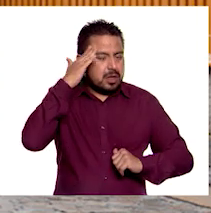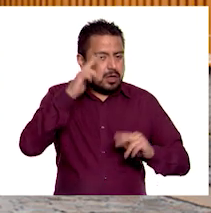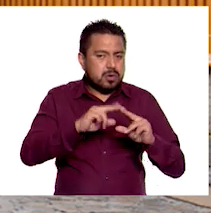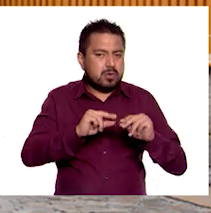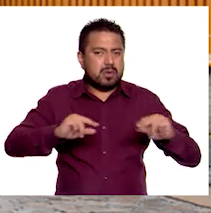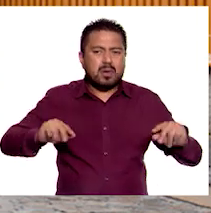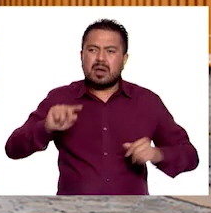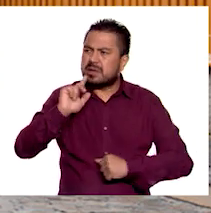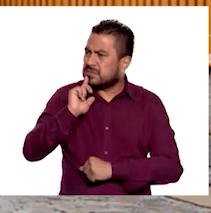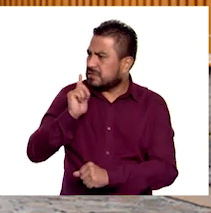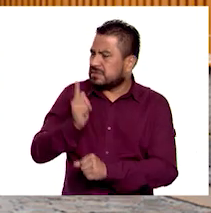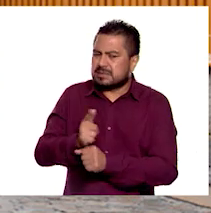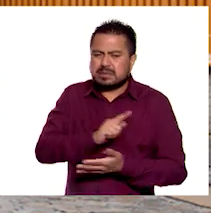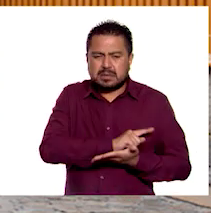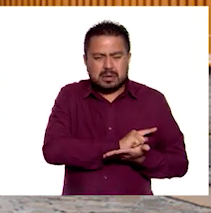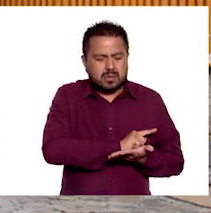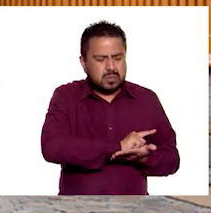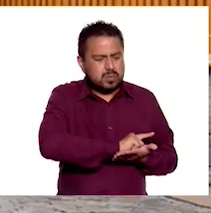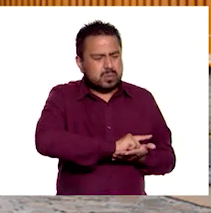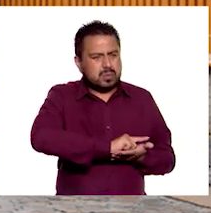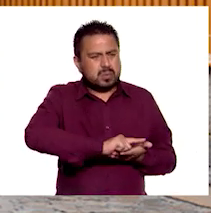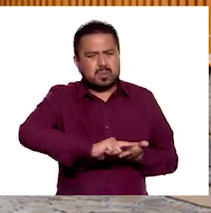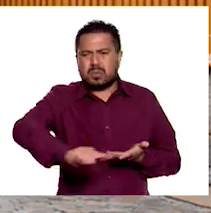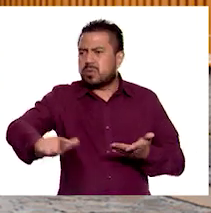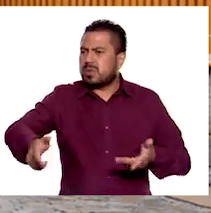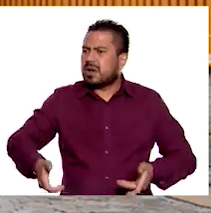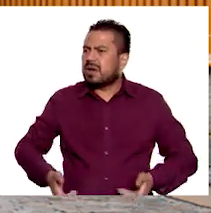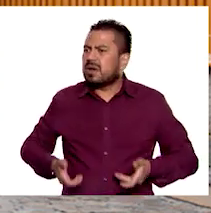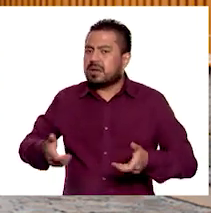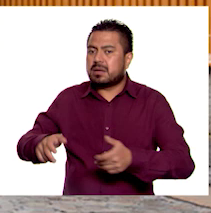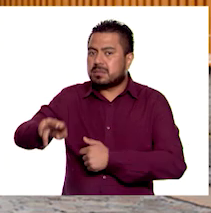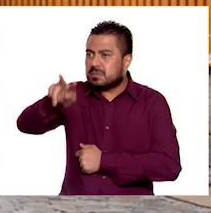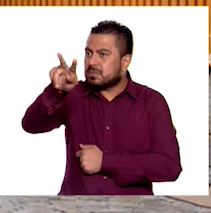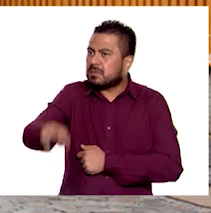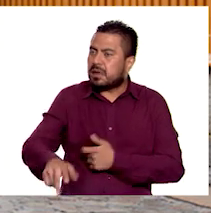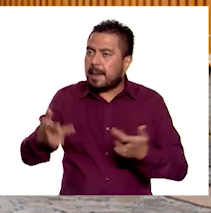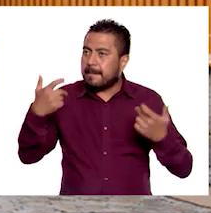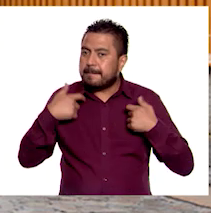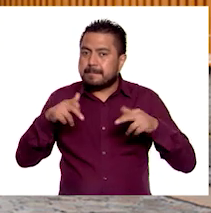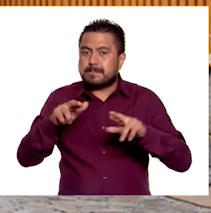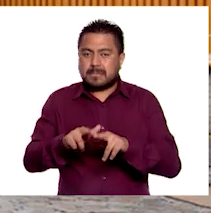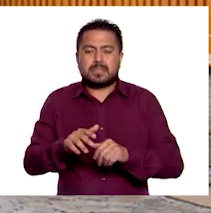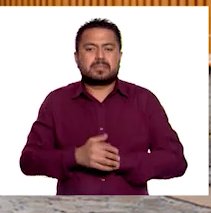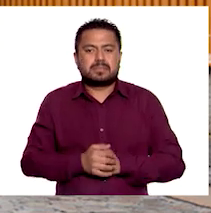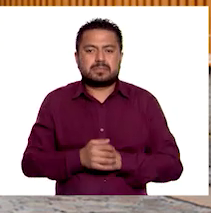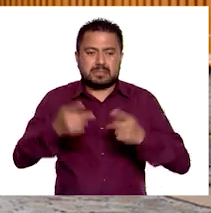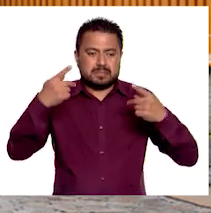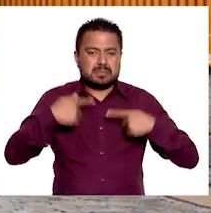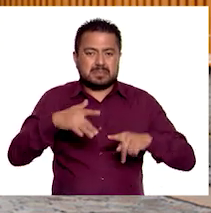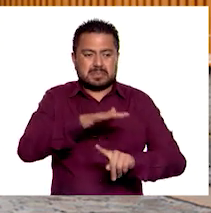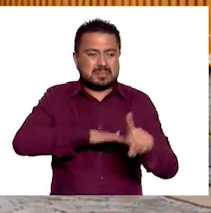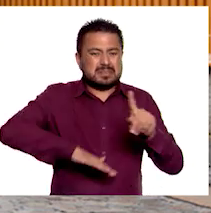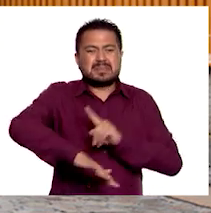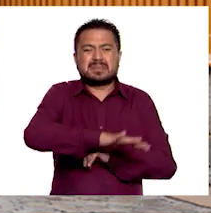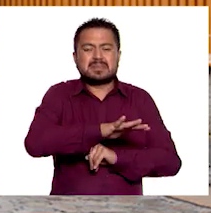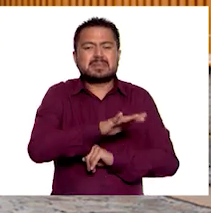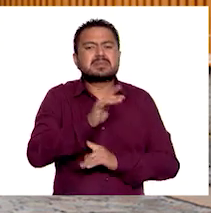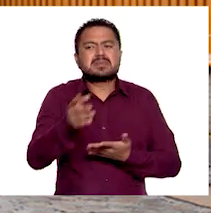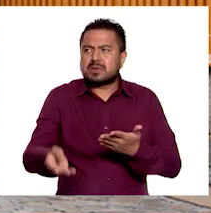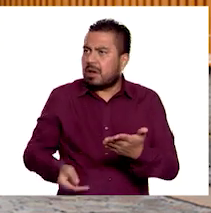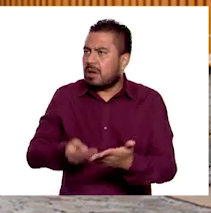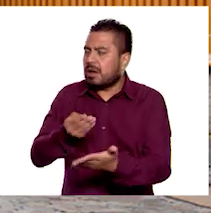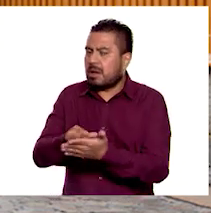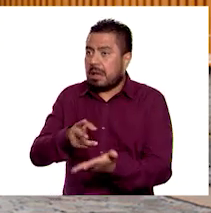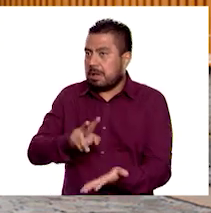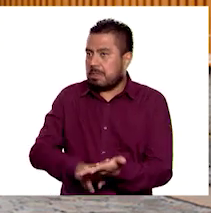Observa qué limpias están sus calles. Es verdad, maestro. La población de Noruega otorga un